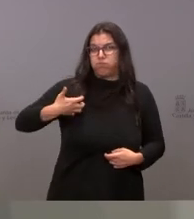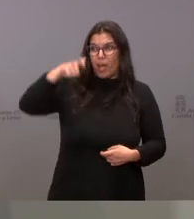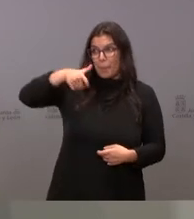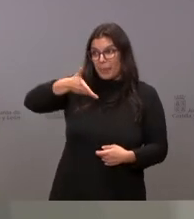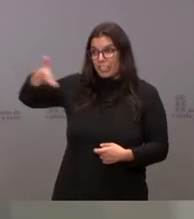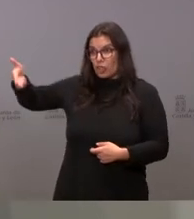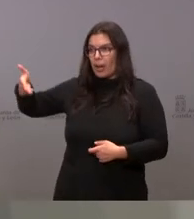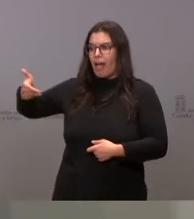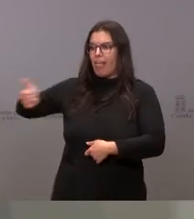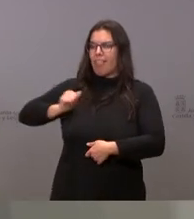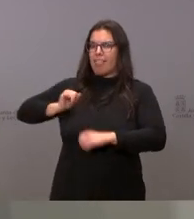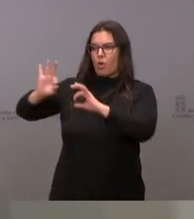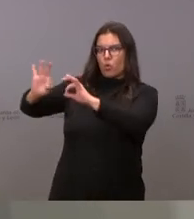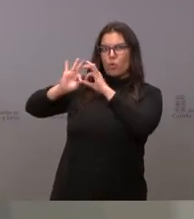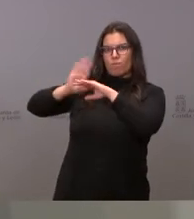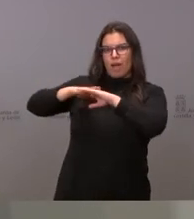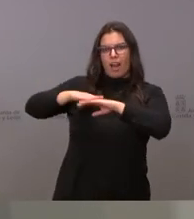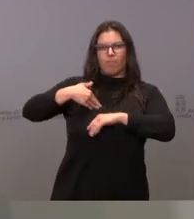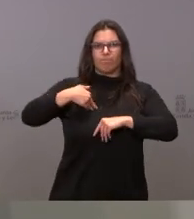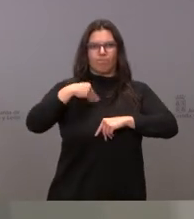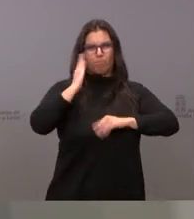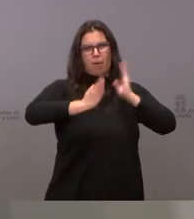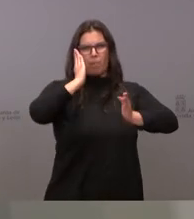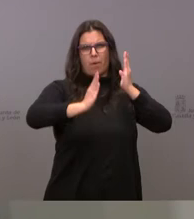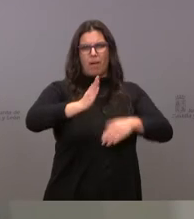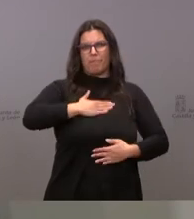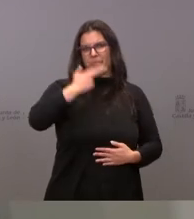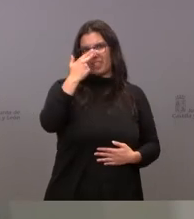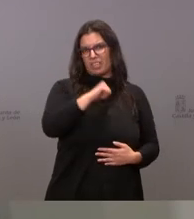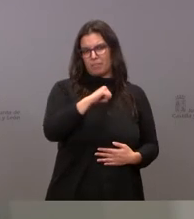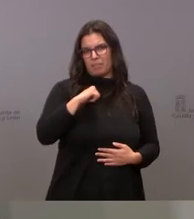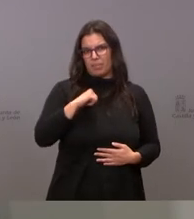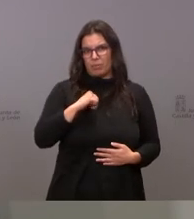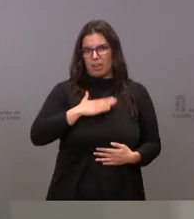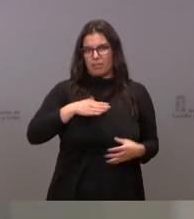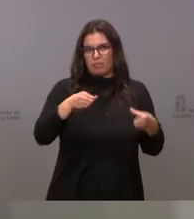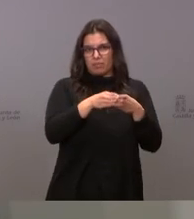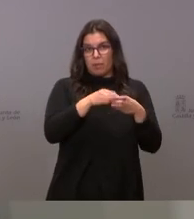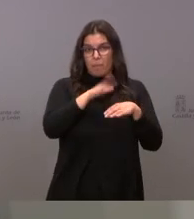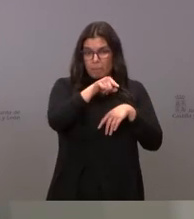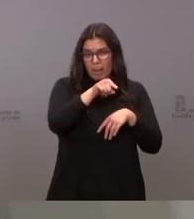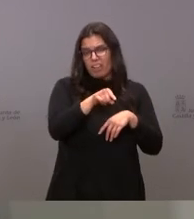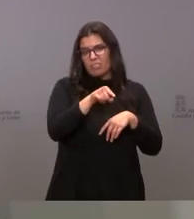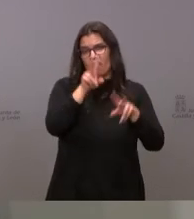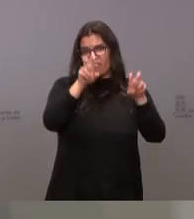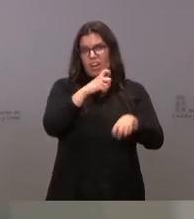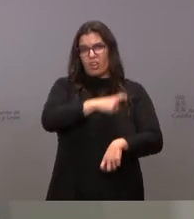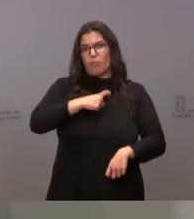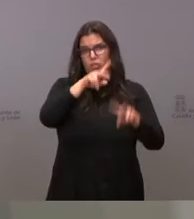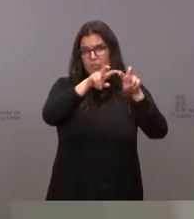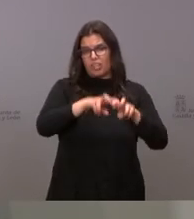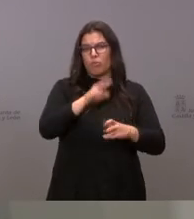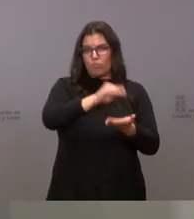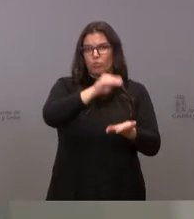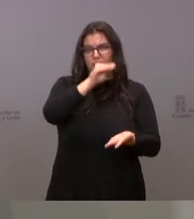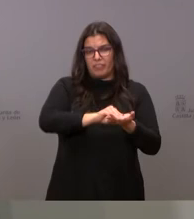a favor del interés partidario propio. Desgraciadamente, para eso sirven las comisiones de investigación en muchos casos